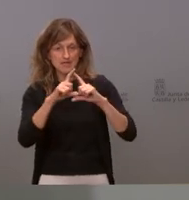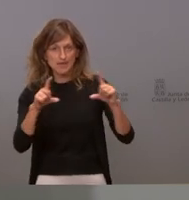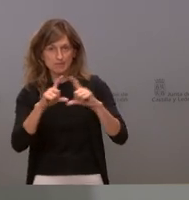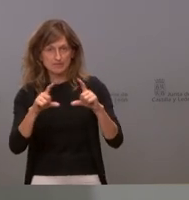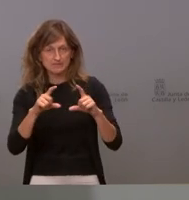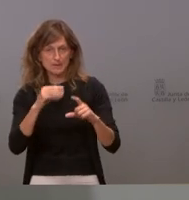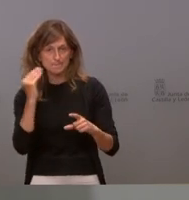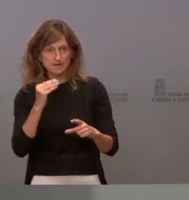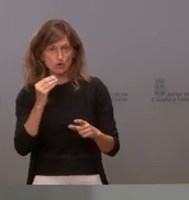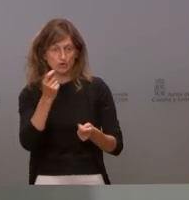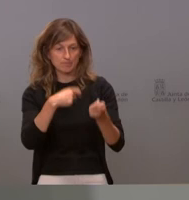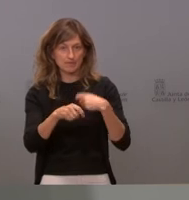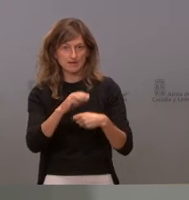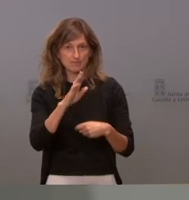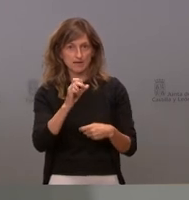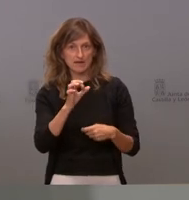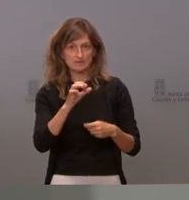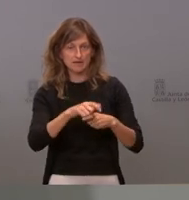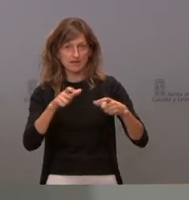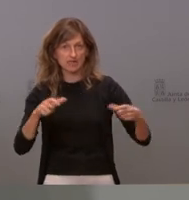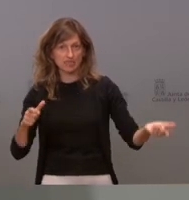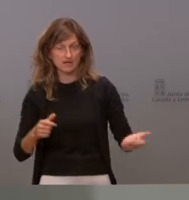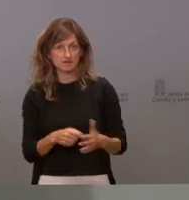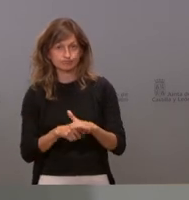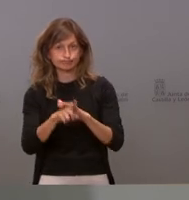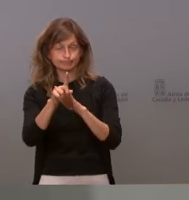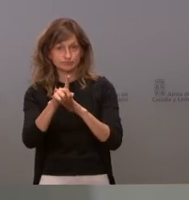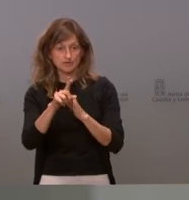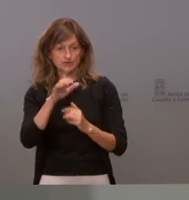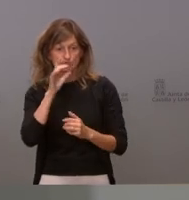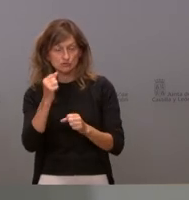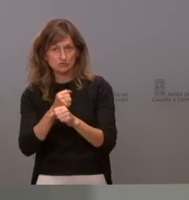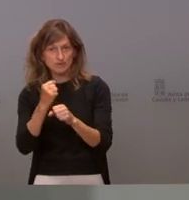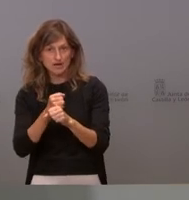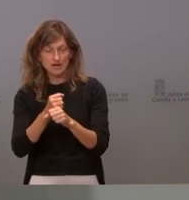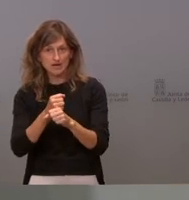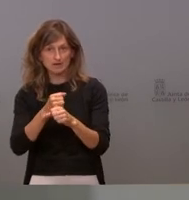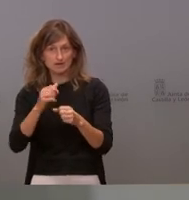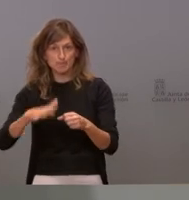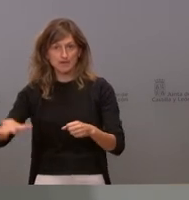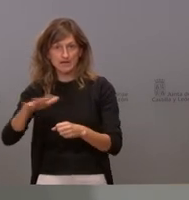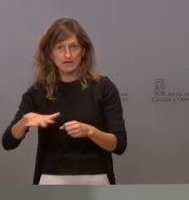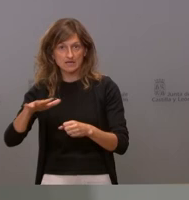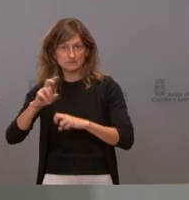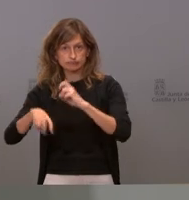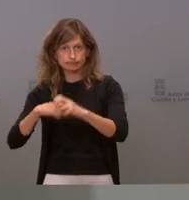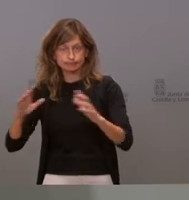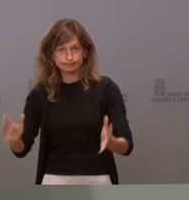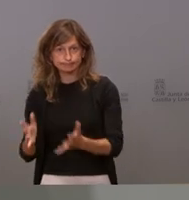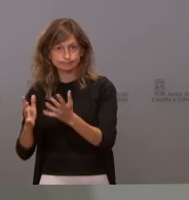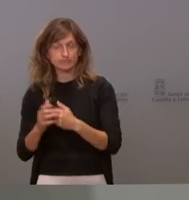vender las palas puedan crecer claro en eso estamos por eso tenemos que trabajar en la repotenciación de los parques por eso tenemos que trabajar en mejorar